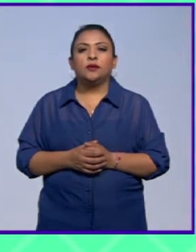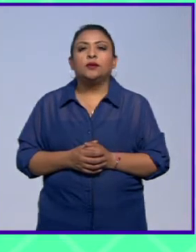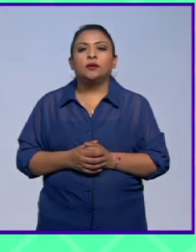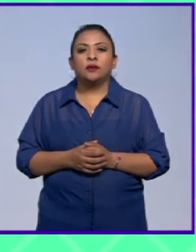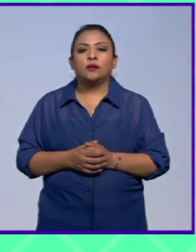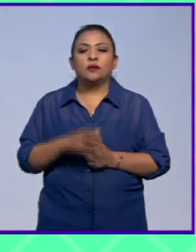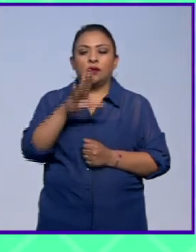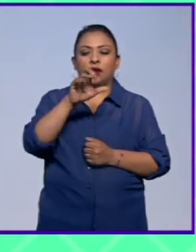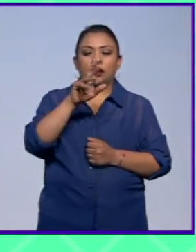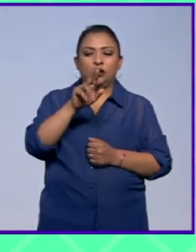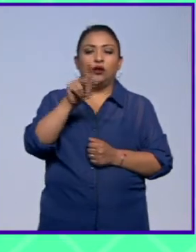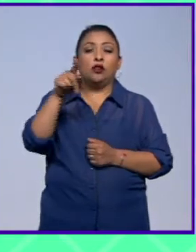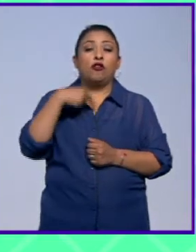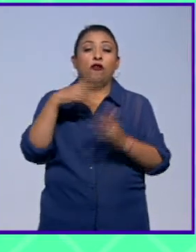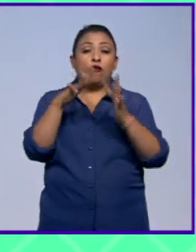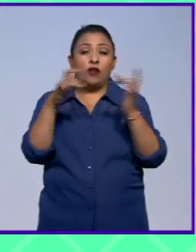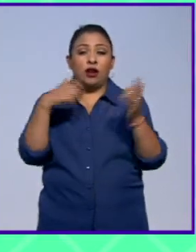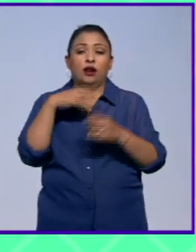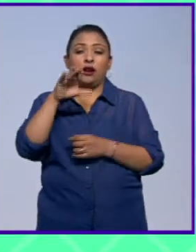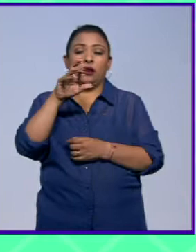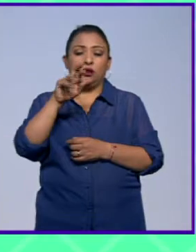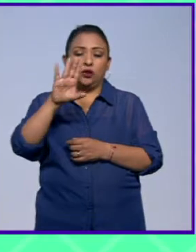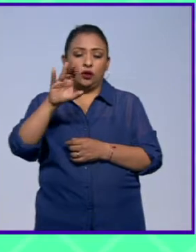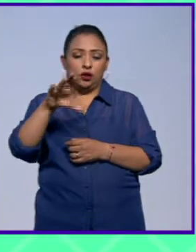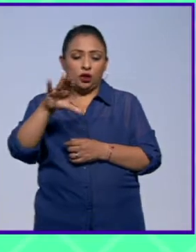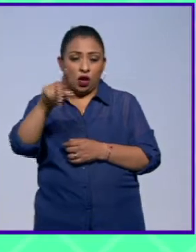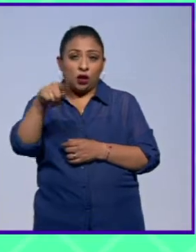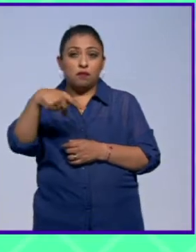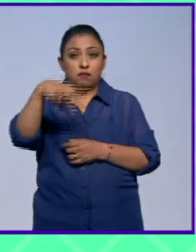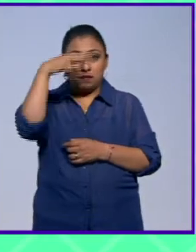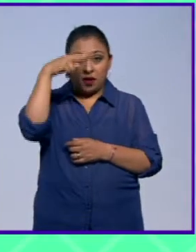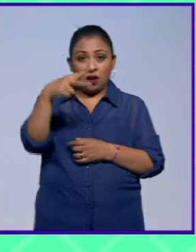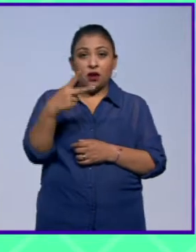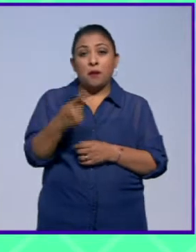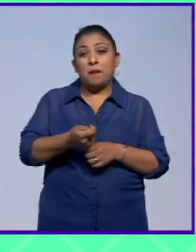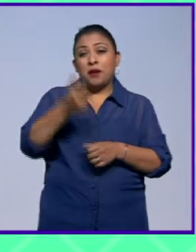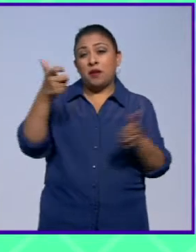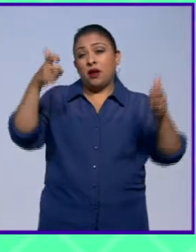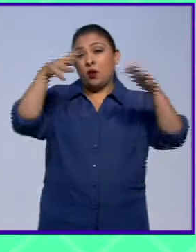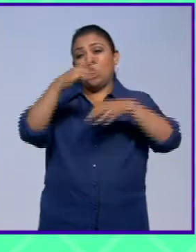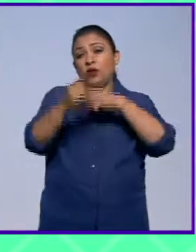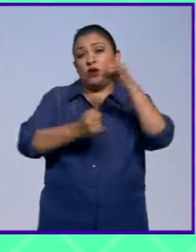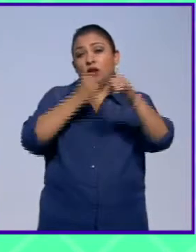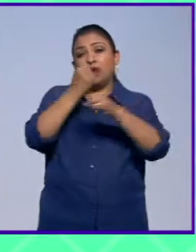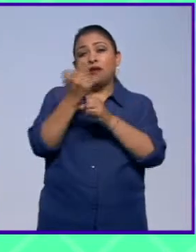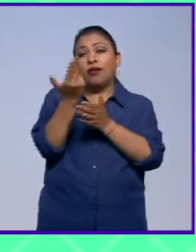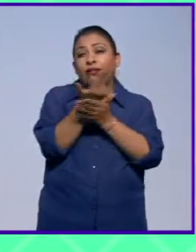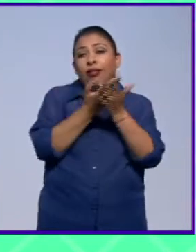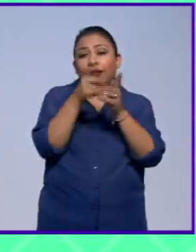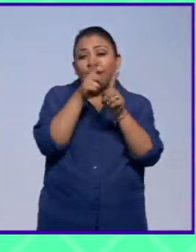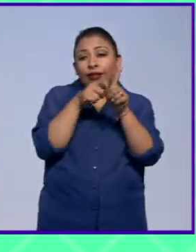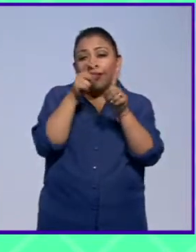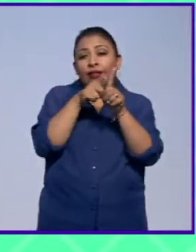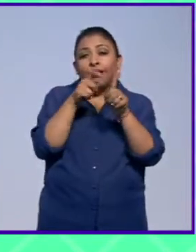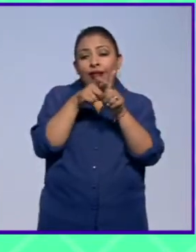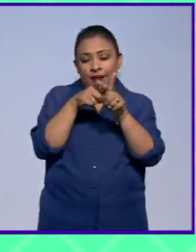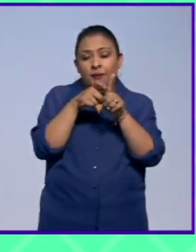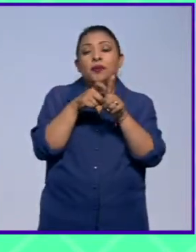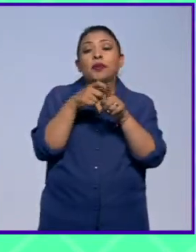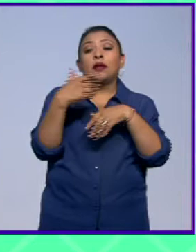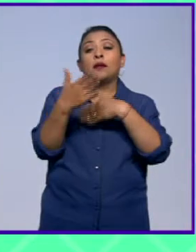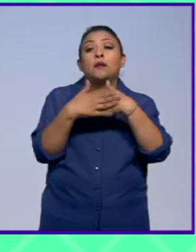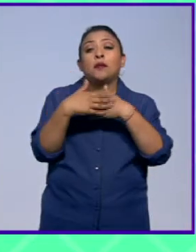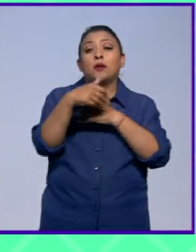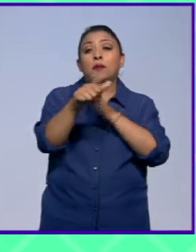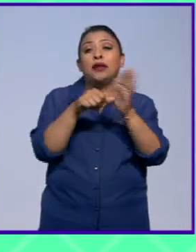Cartooning for Peace de Francia y Cartoon Club de México organizan el primer encuentro internacional de caricatura en la línea de fuego el